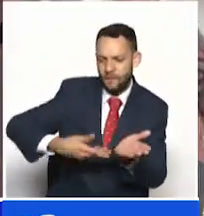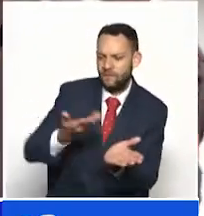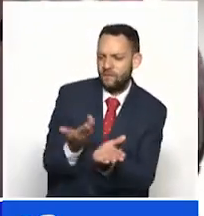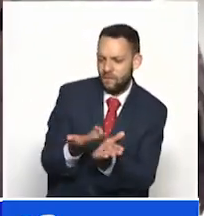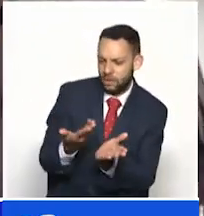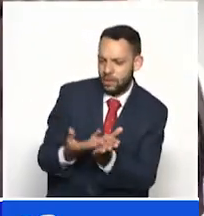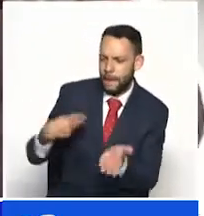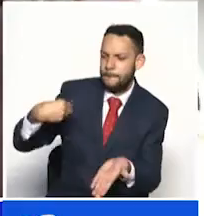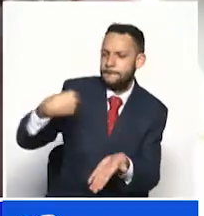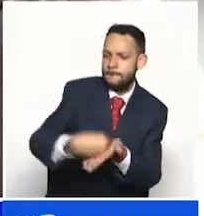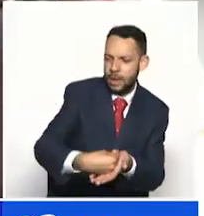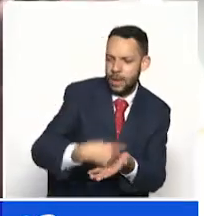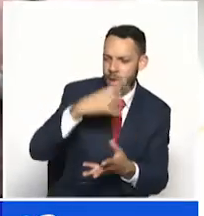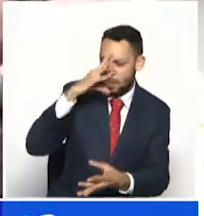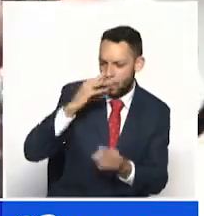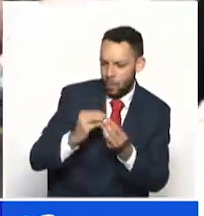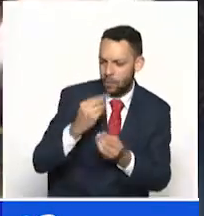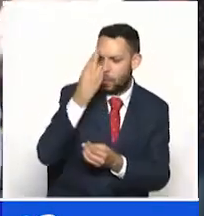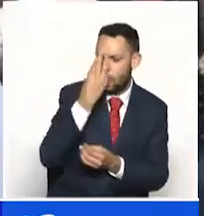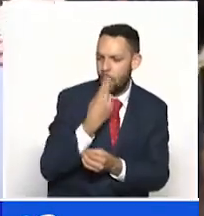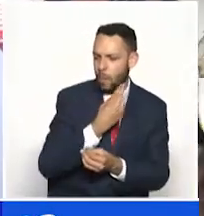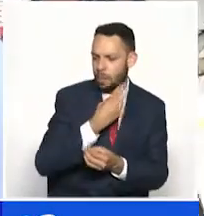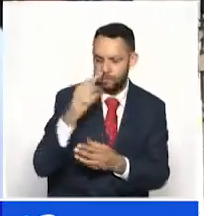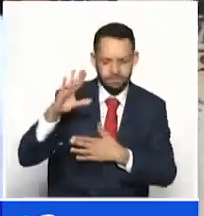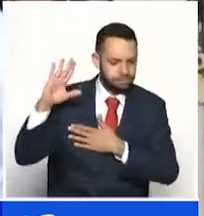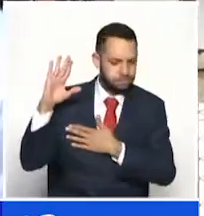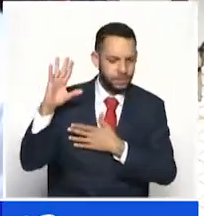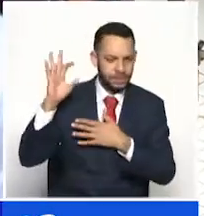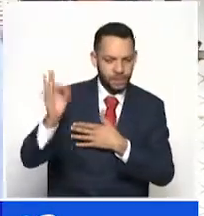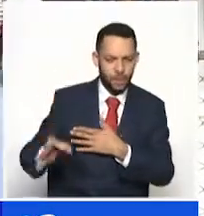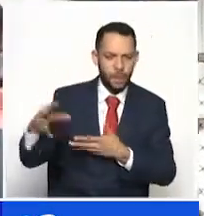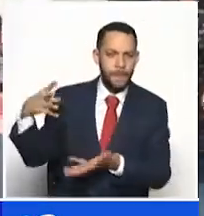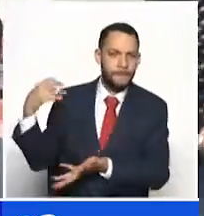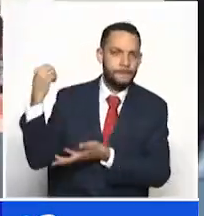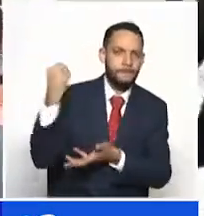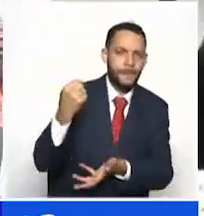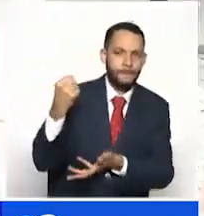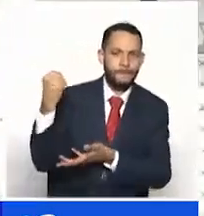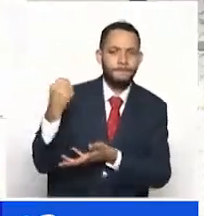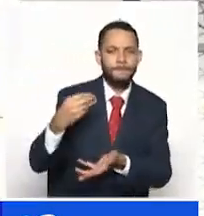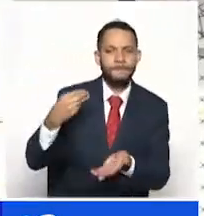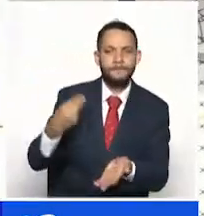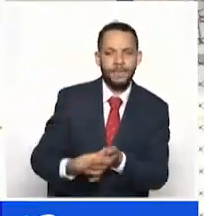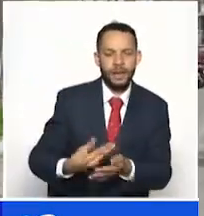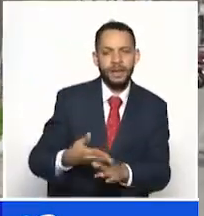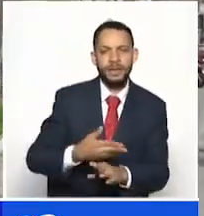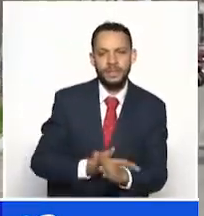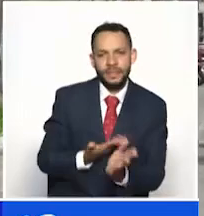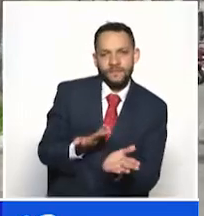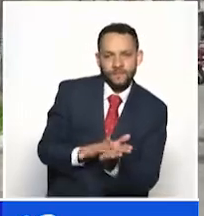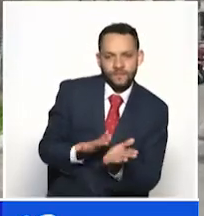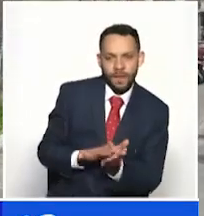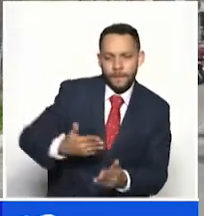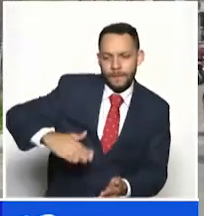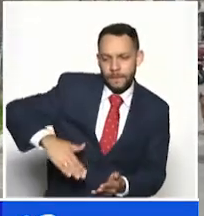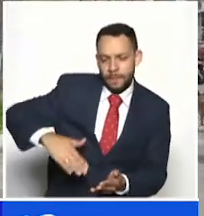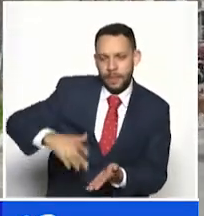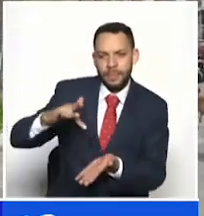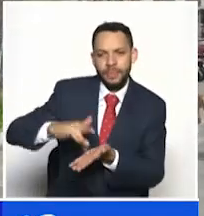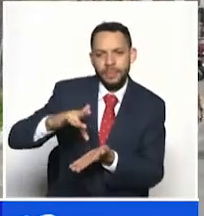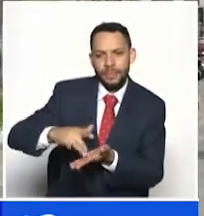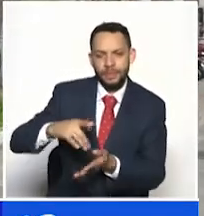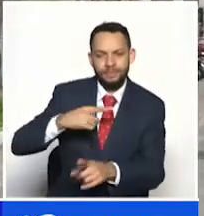y compromisos de pago que estas entidades administradoras de recursos de la salud adquirieron en las mesas de flujo de recursos